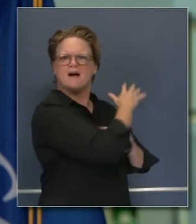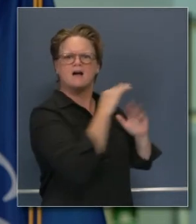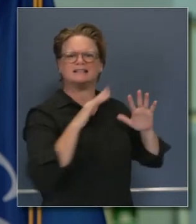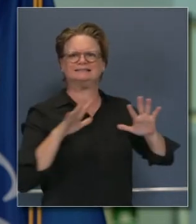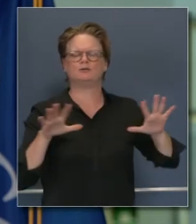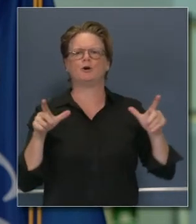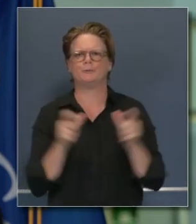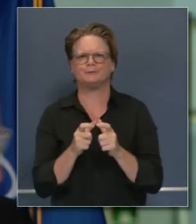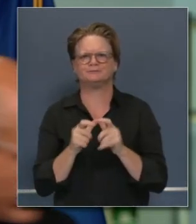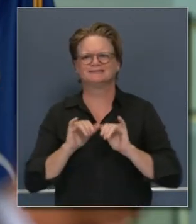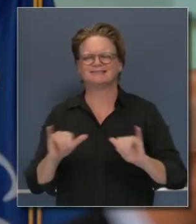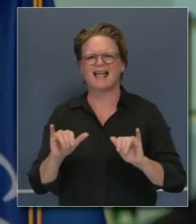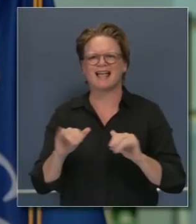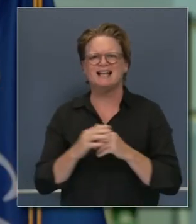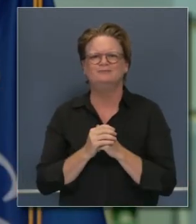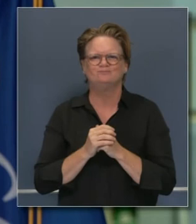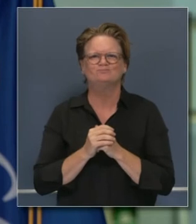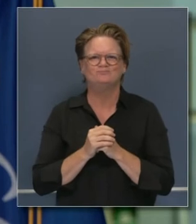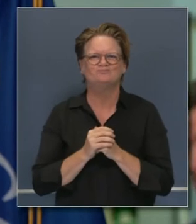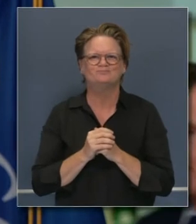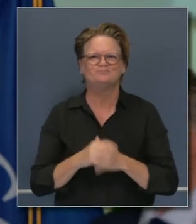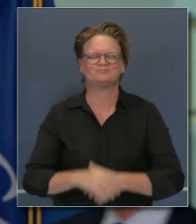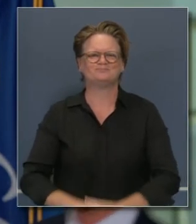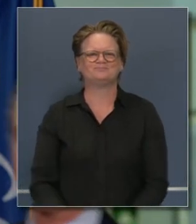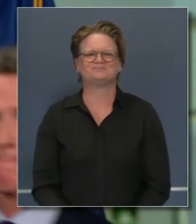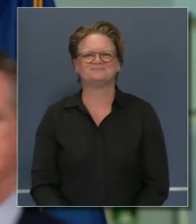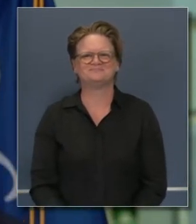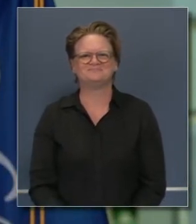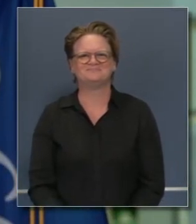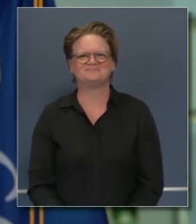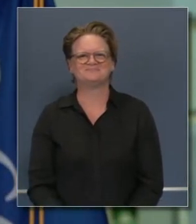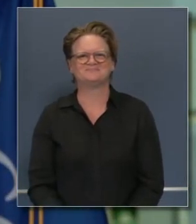en las infecciones de ese caso inicial